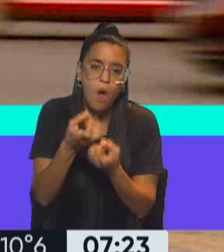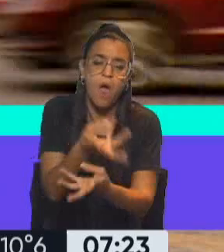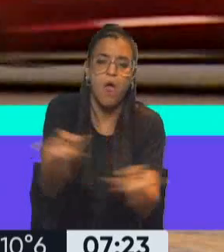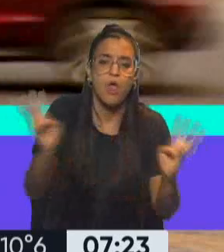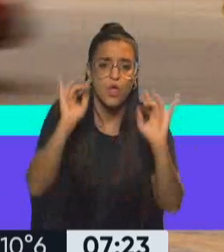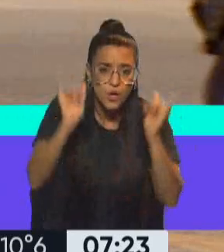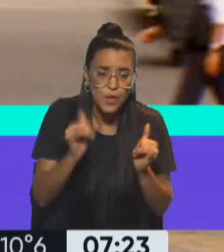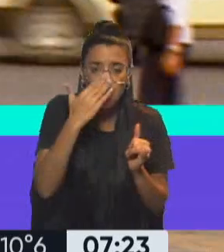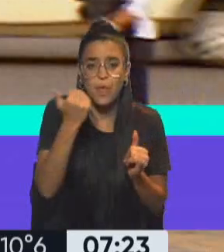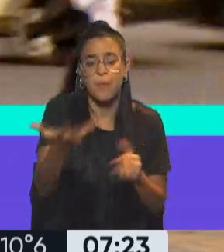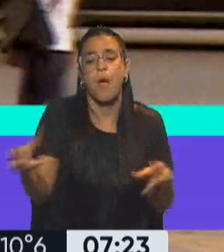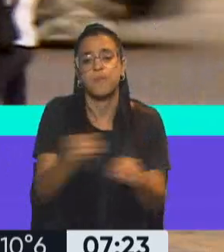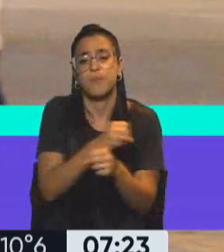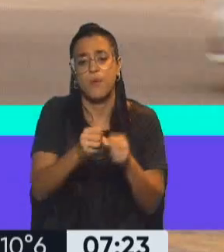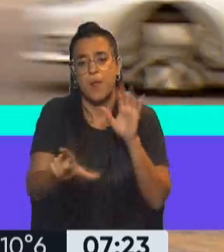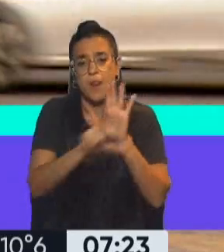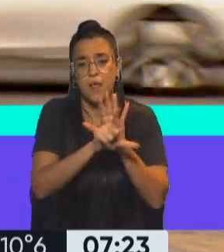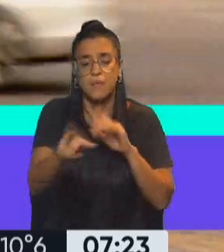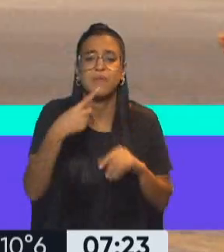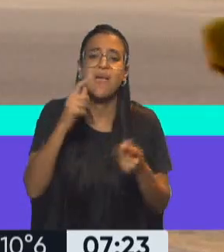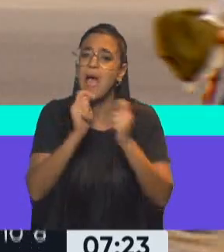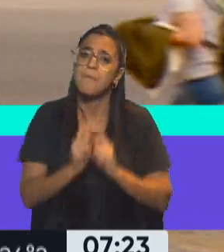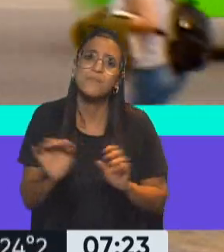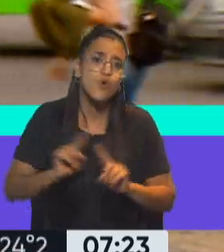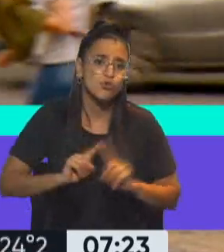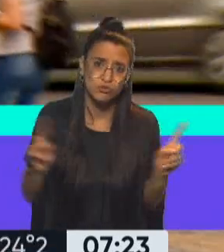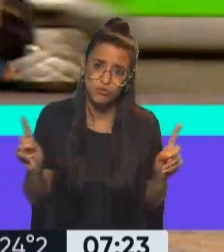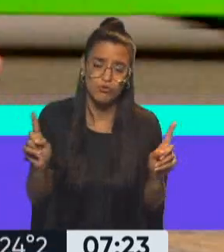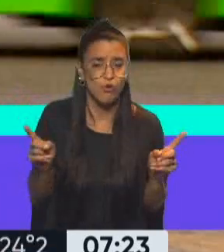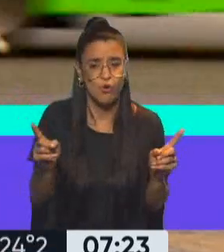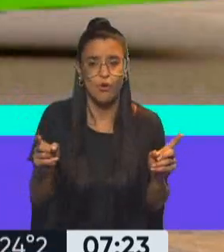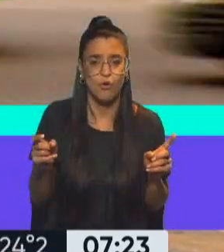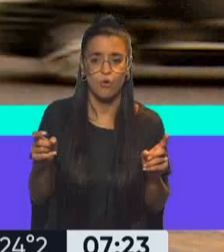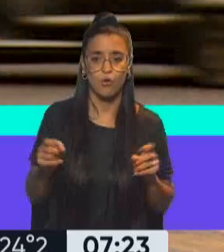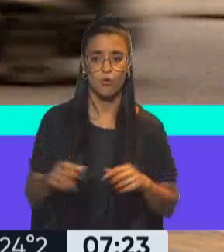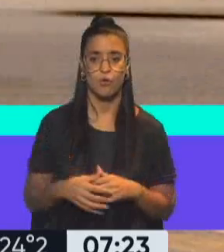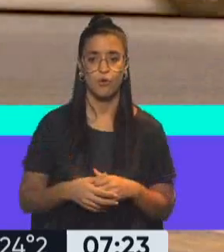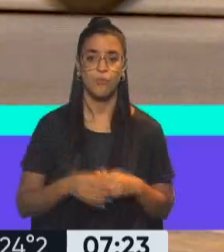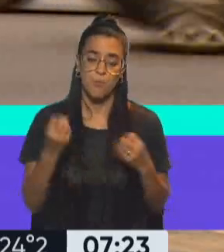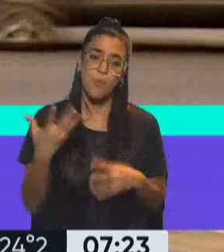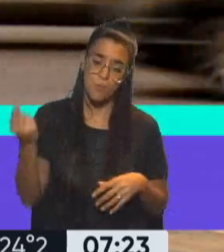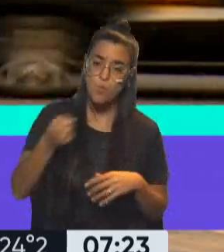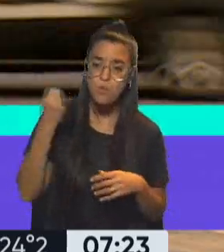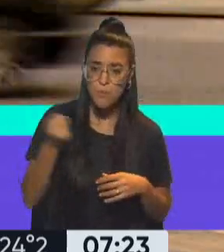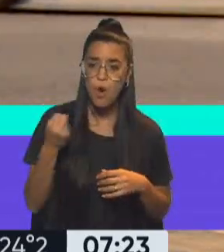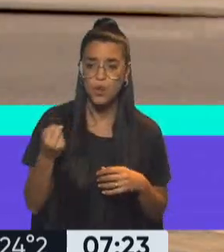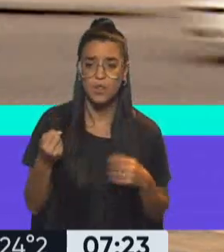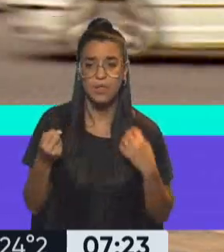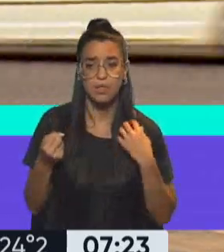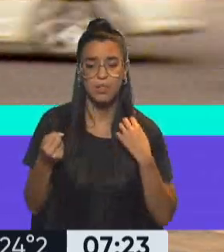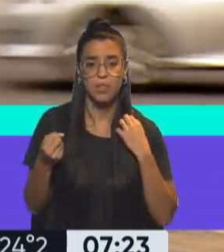que se apruebe esta ley sin cambios, dado la importancia que tiene,